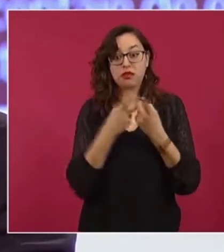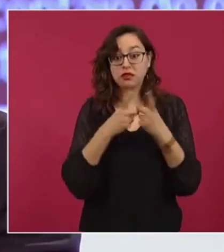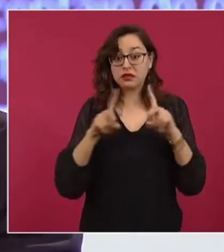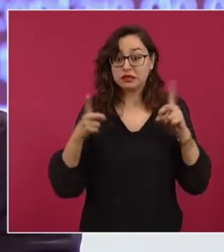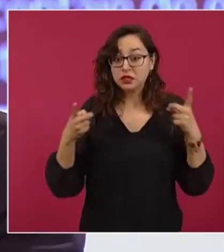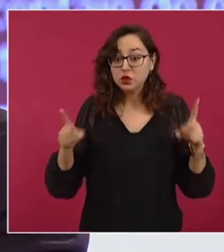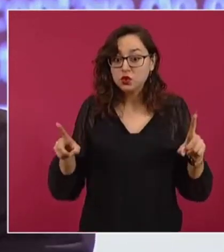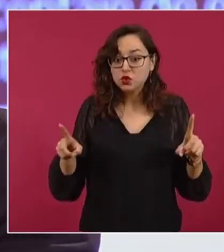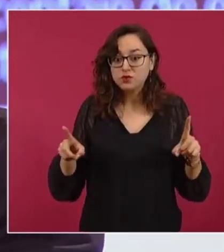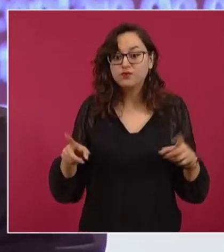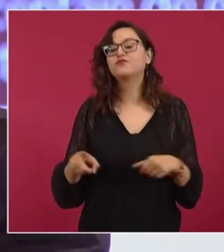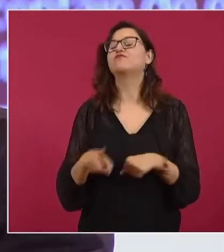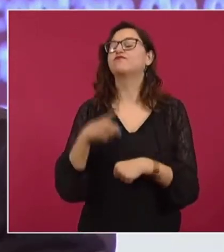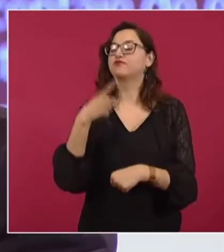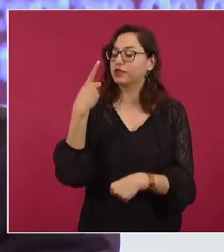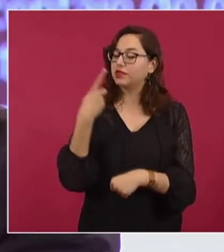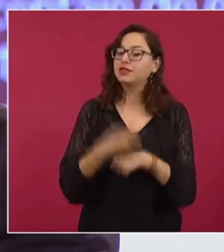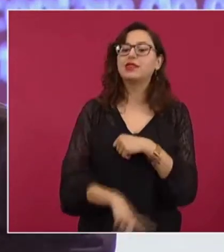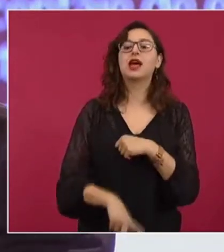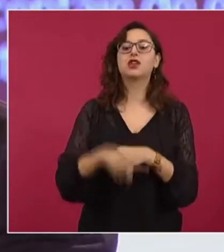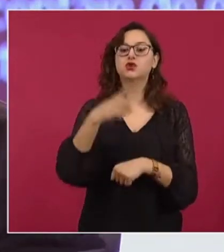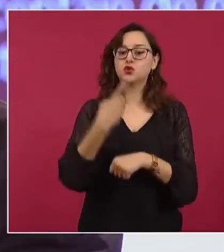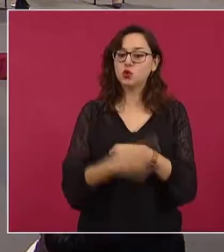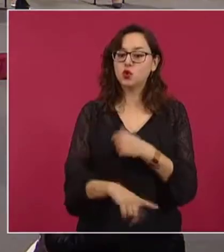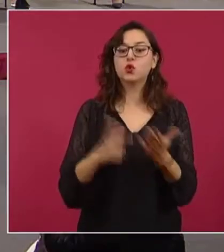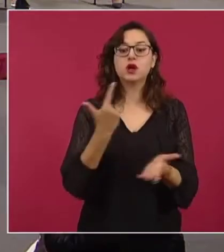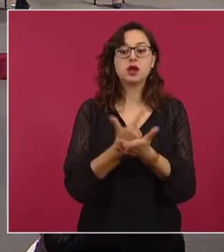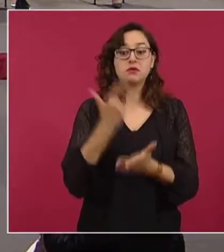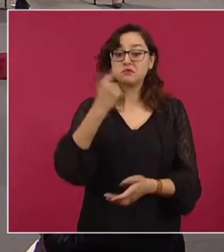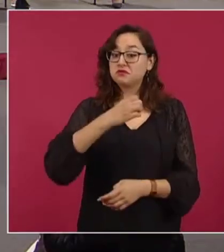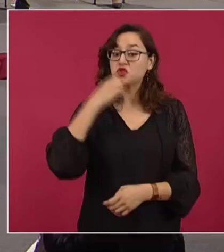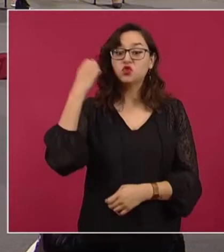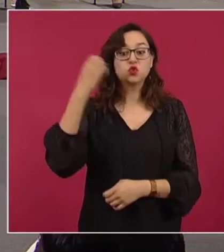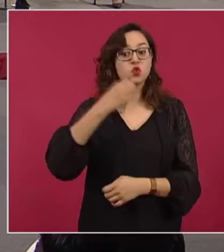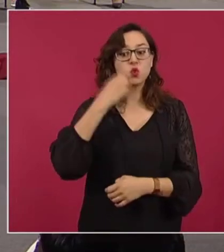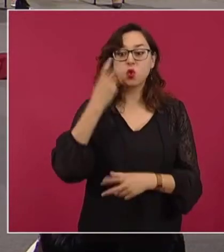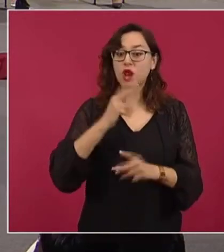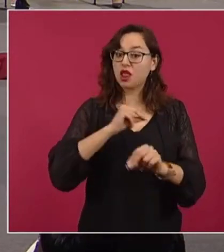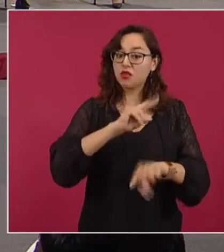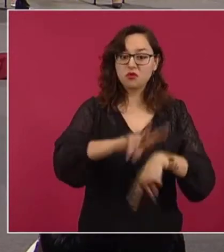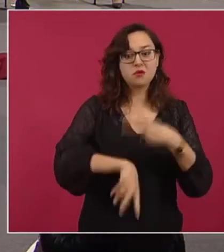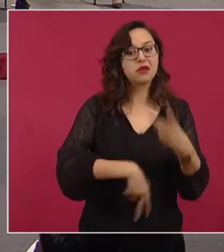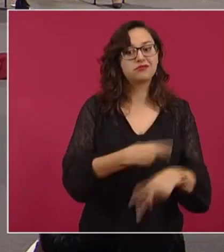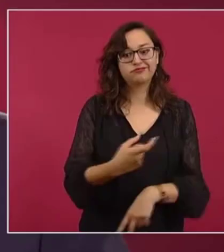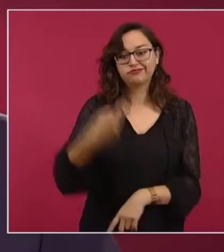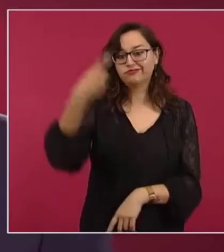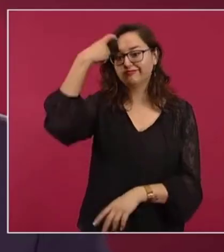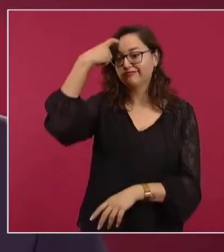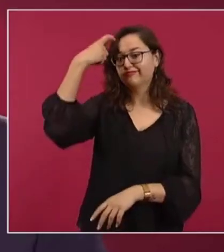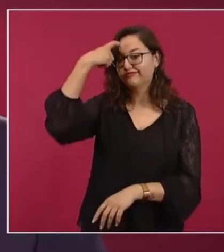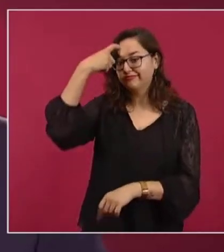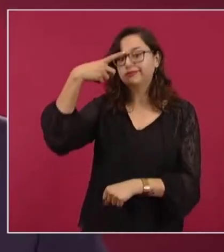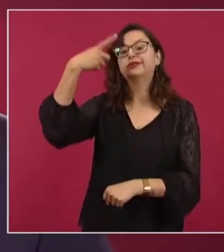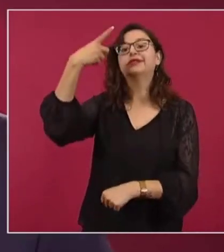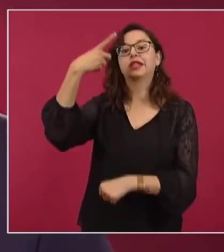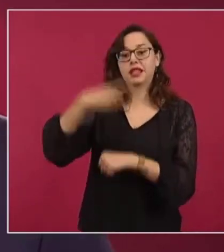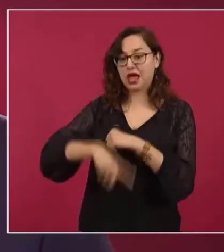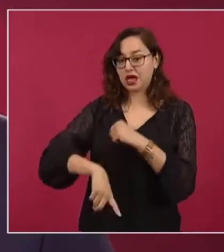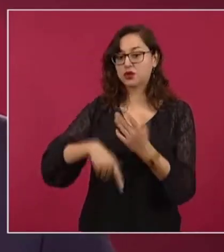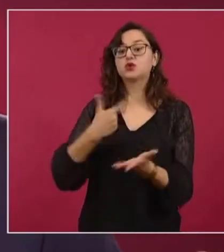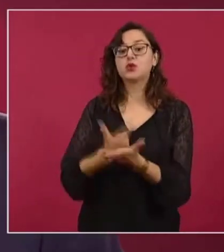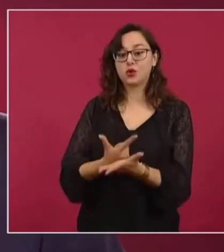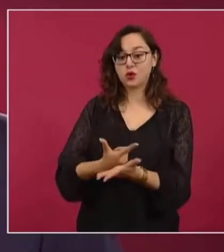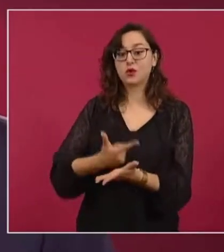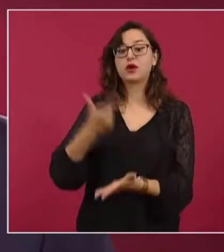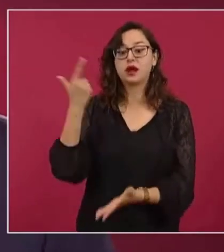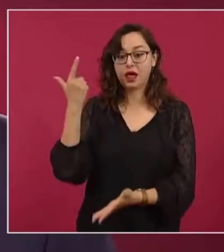afectando por cada día que permanezcan fuera de las aulas. No solamente es el espacio de aprendizaje directo